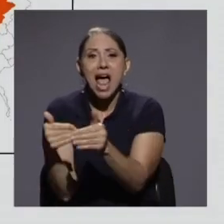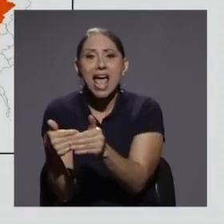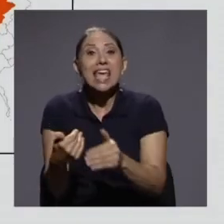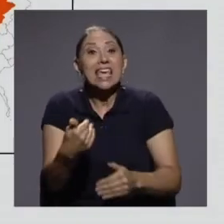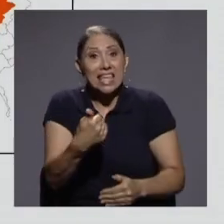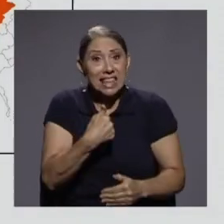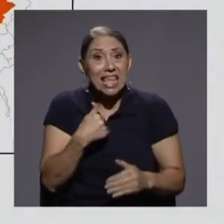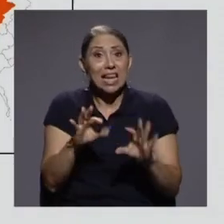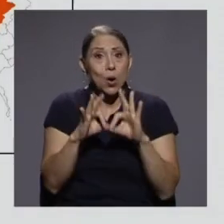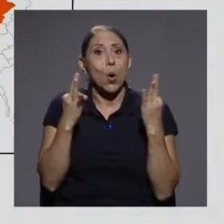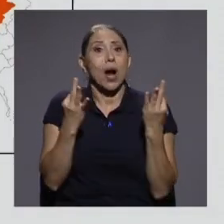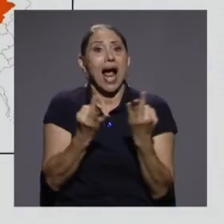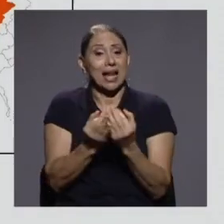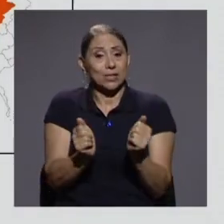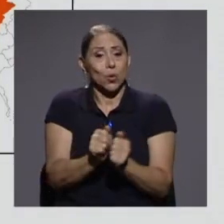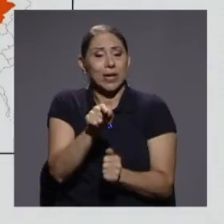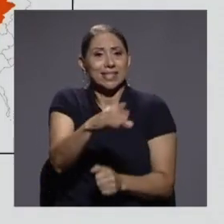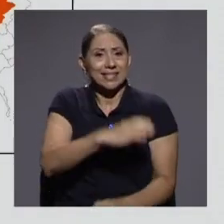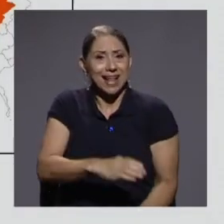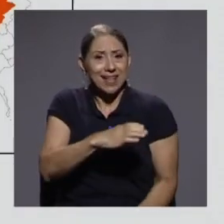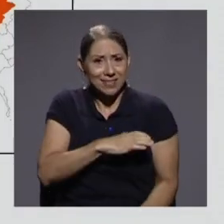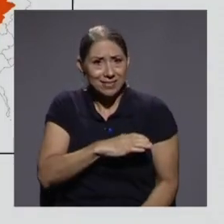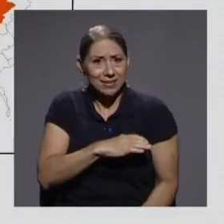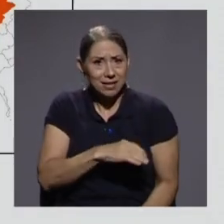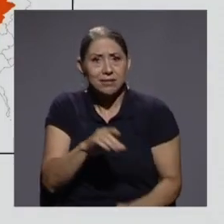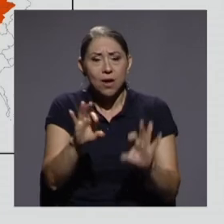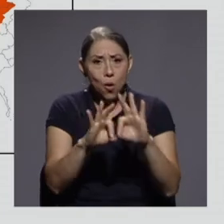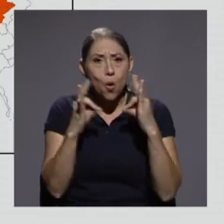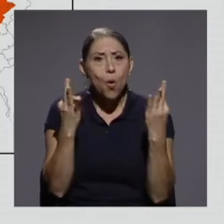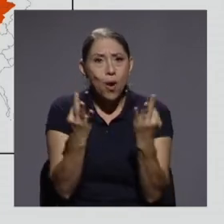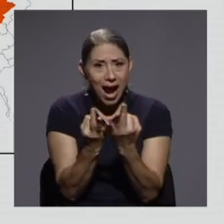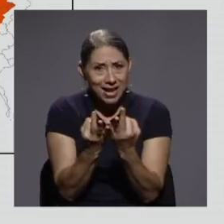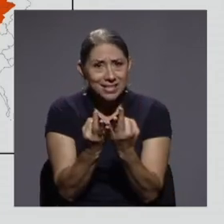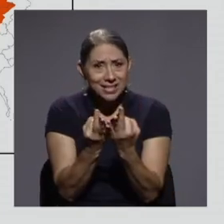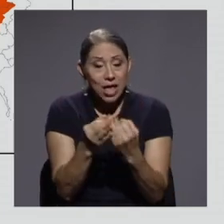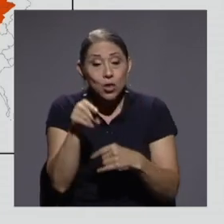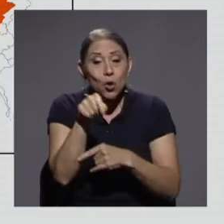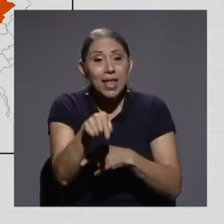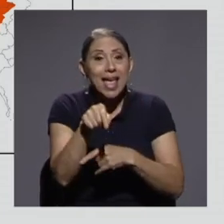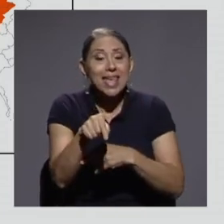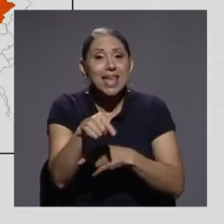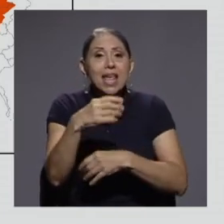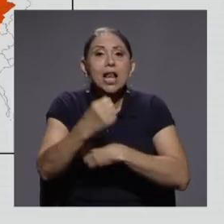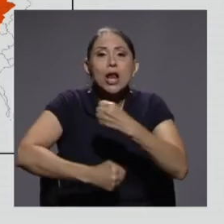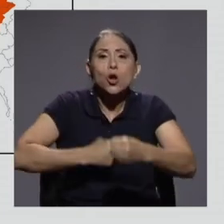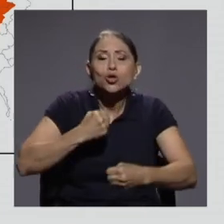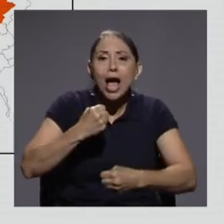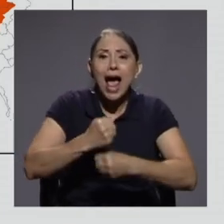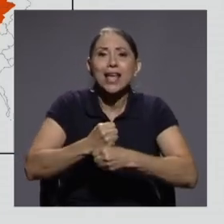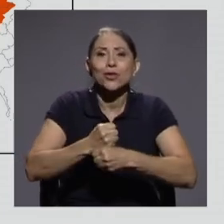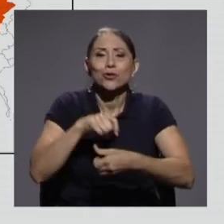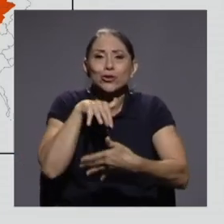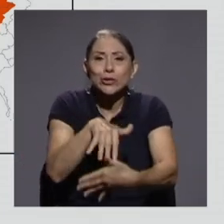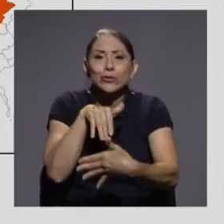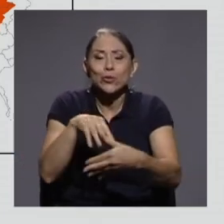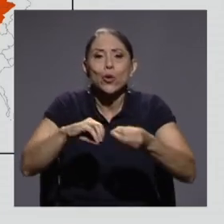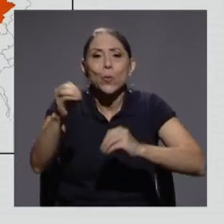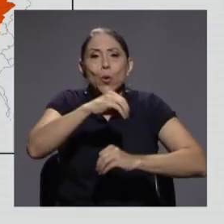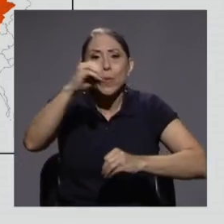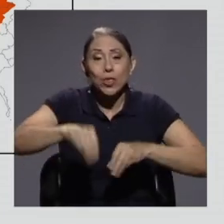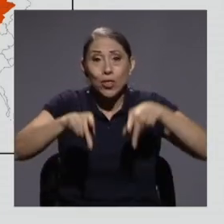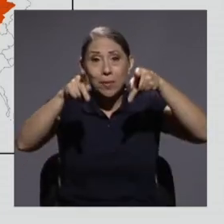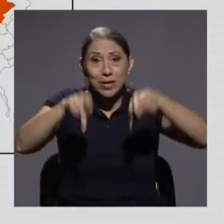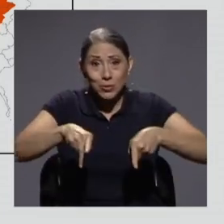Es decir, hogares donde el promedio o los años de escolaridad promedios de los miembros mayores de 18 años son muy